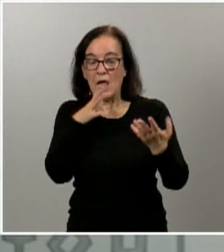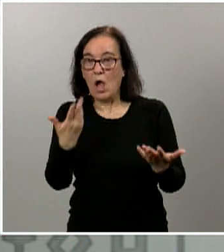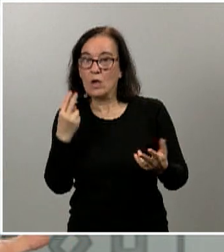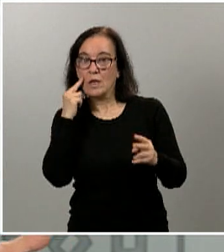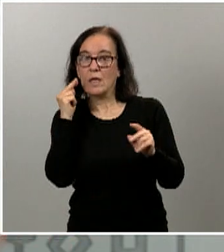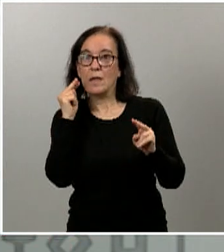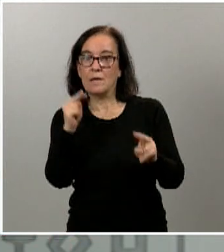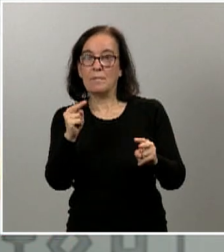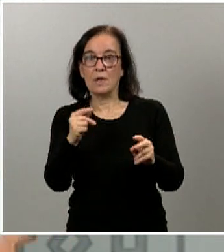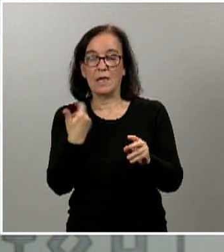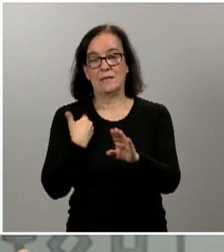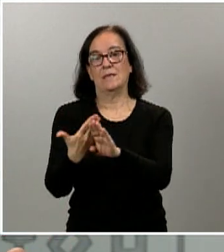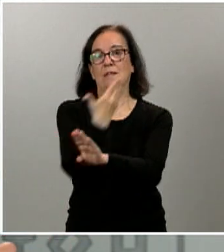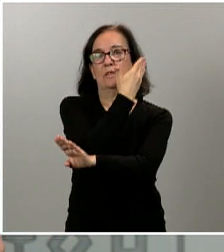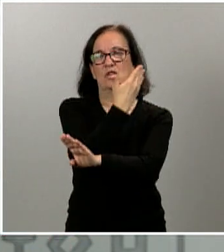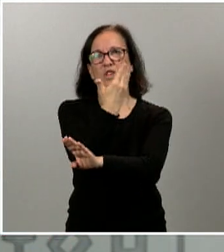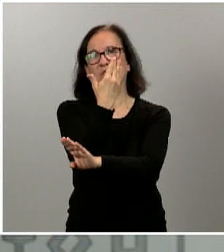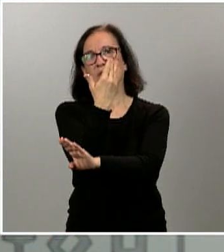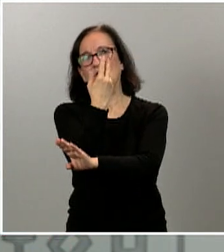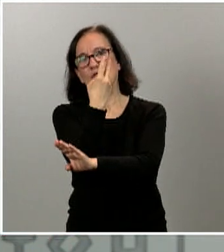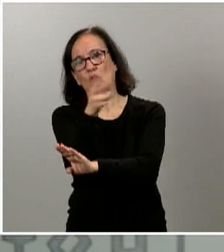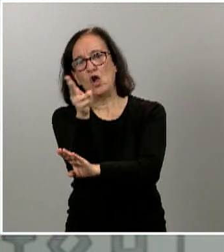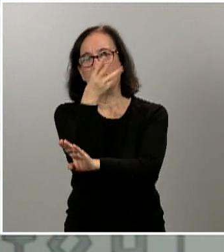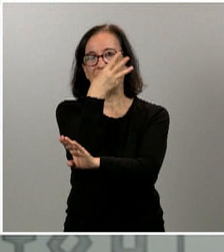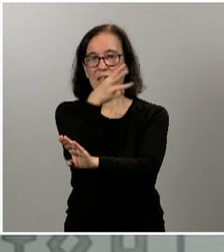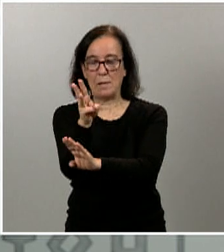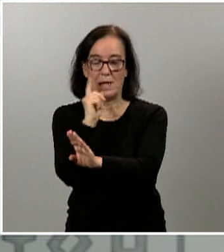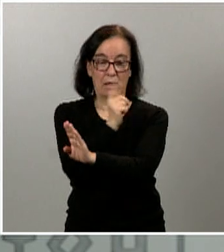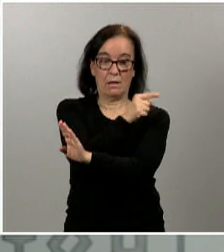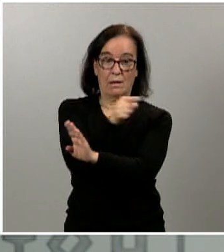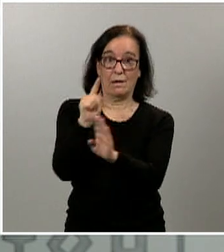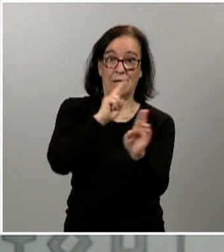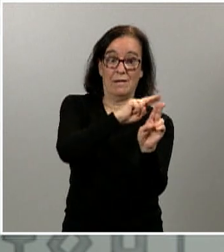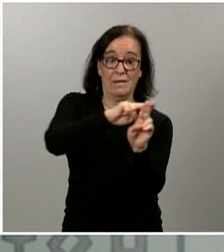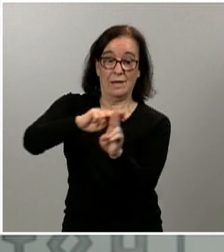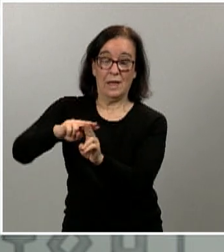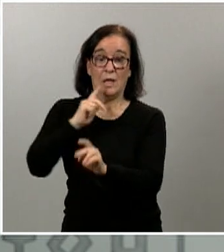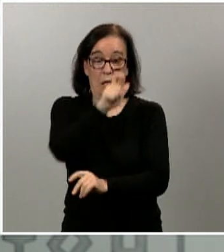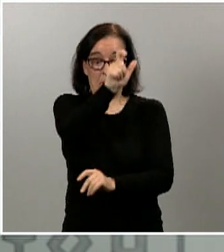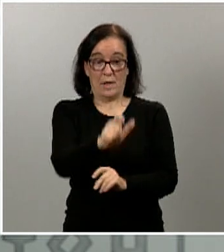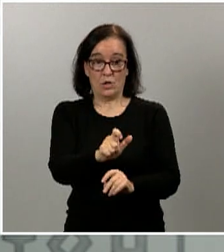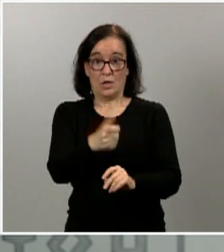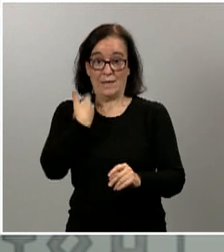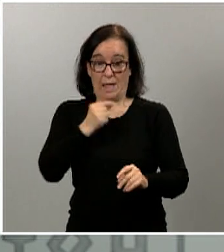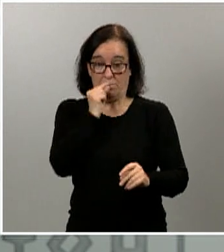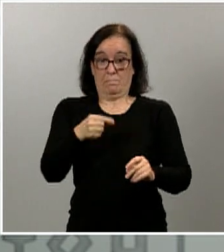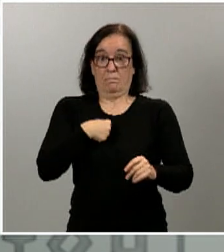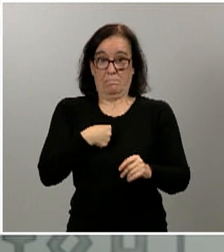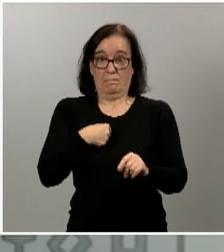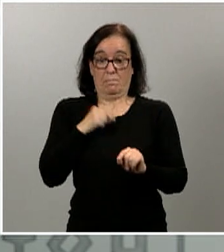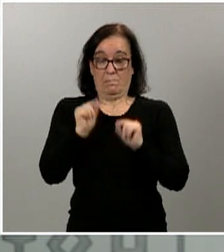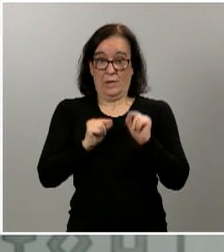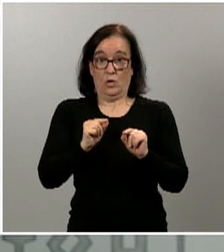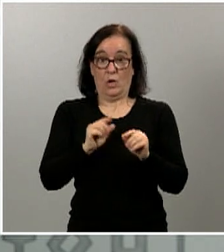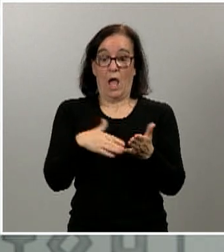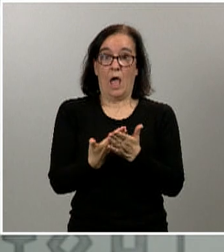que ha pasado hace dos, a veces tres semanas, ¿no? Porque desde que una persona entra en contacto con el virus hasta que desarrolla